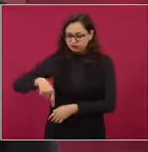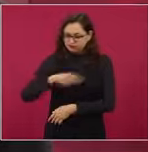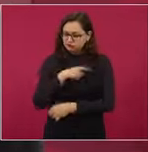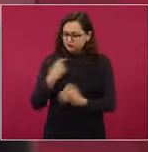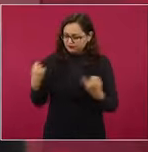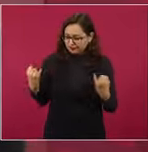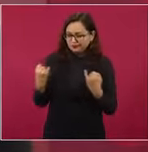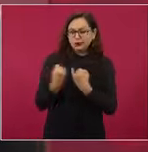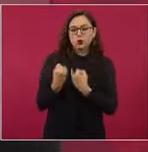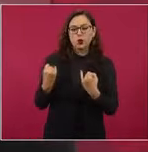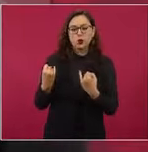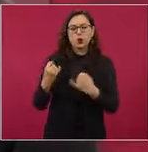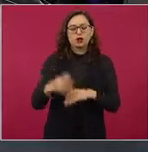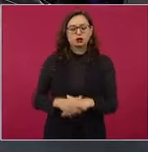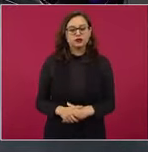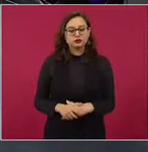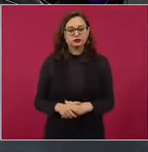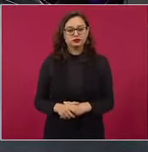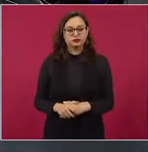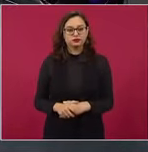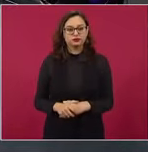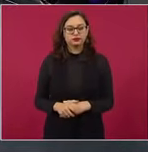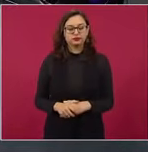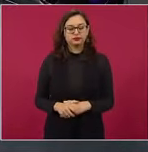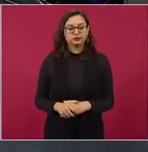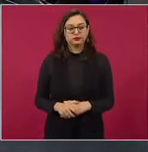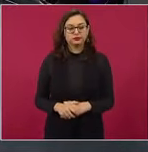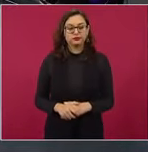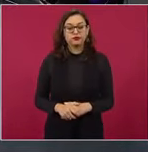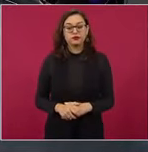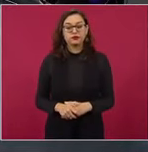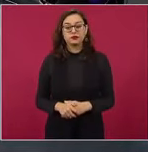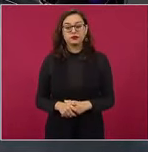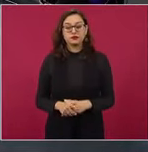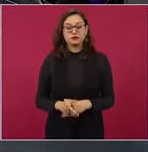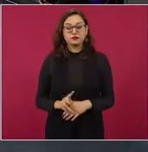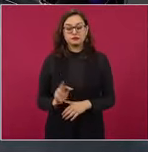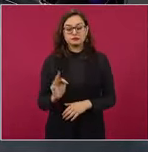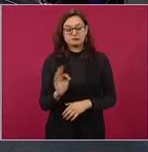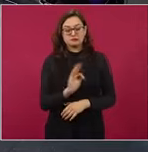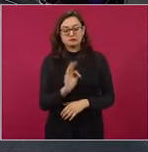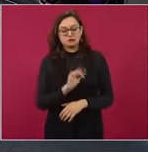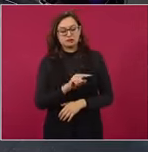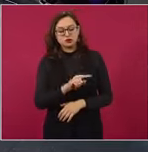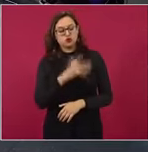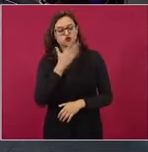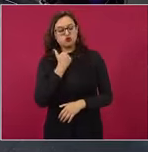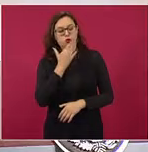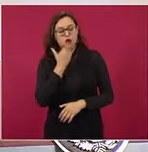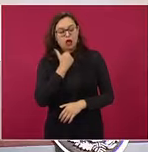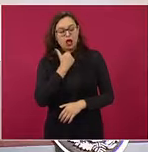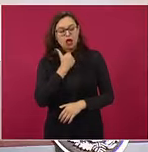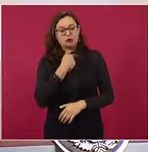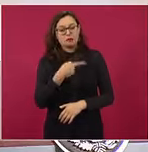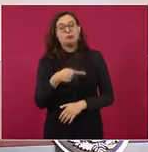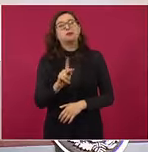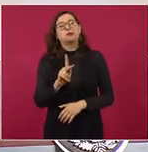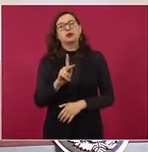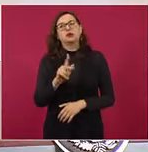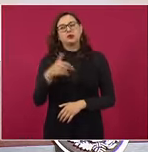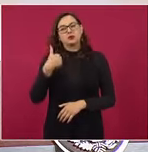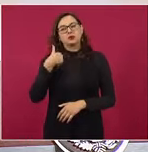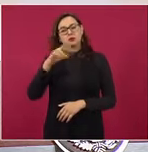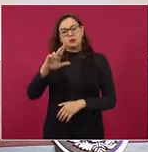a lo mejor no te va a dar, no va haber forma, pero hay un discurso que una vez